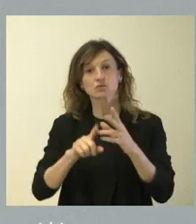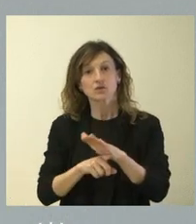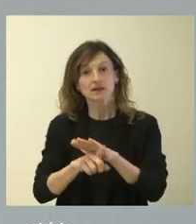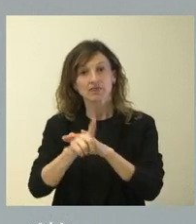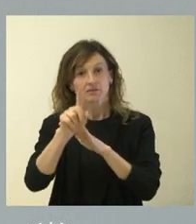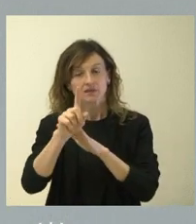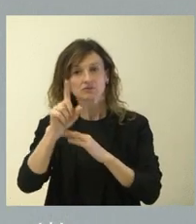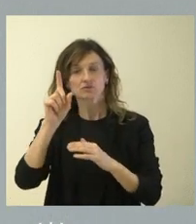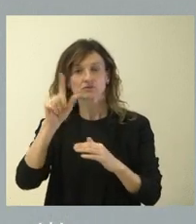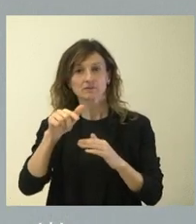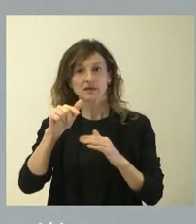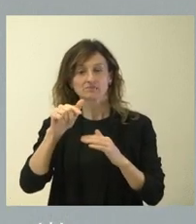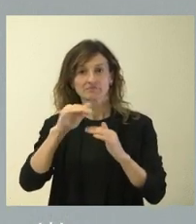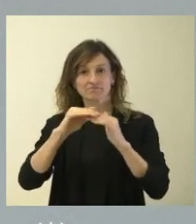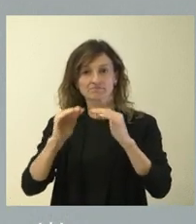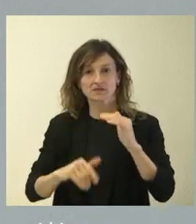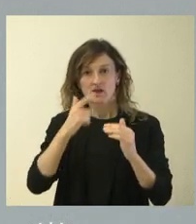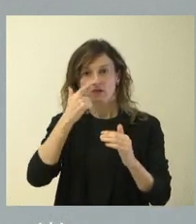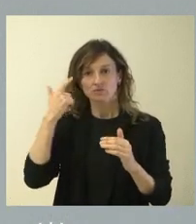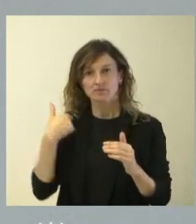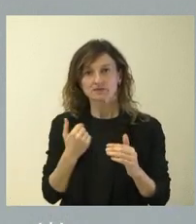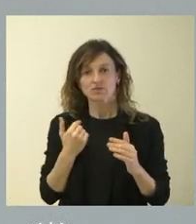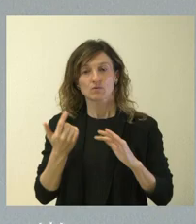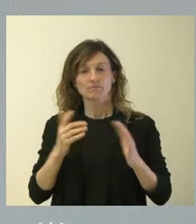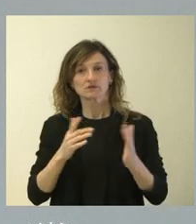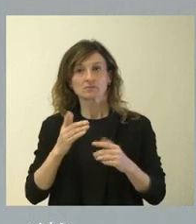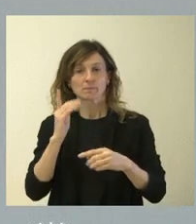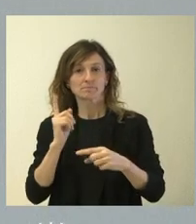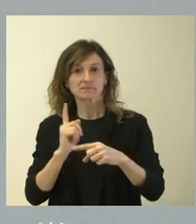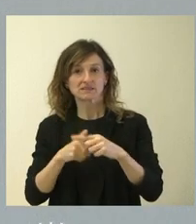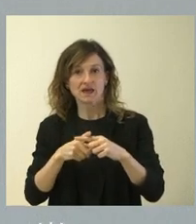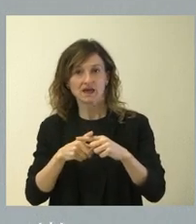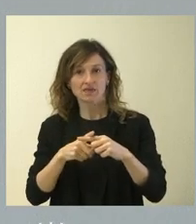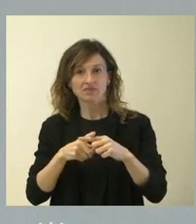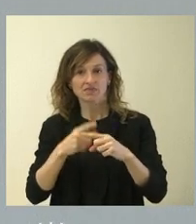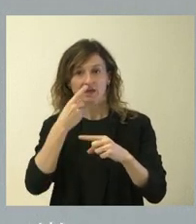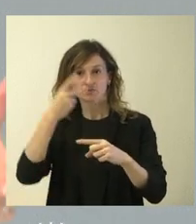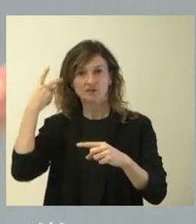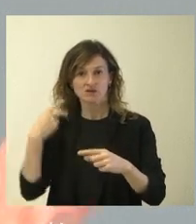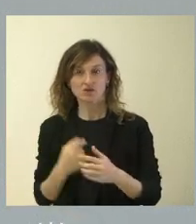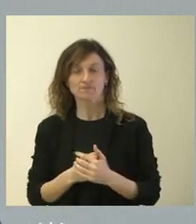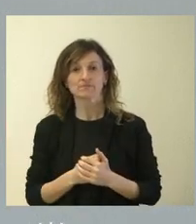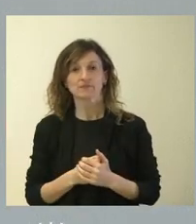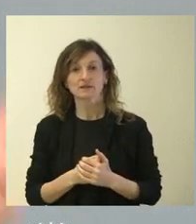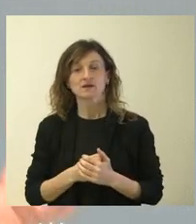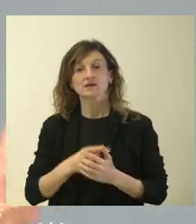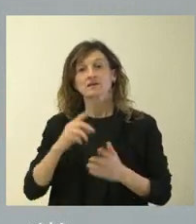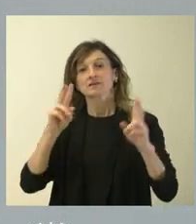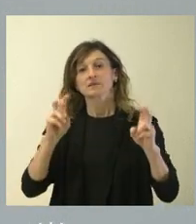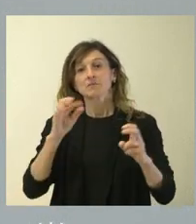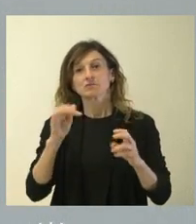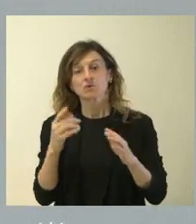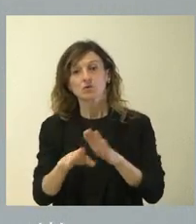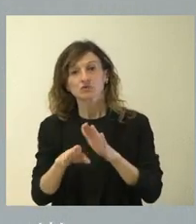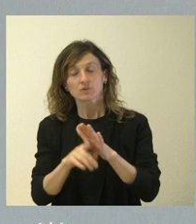seguramente muy inferior al que tuvimos el año pasado en torno a la mitad de lo que tuvimos el año precedente y, por tanto, tenemos un aspecto positivo seguir creciendo